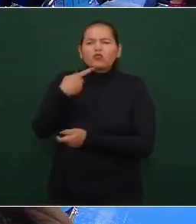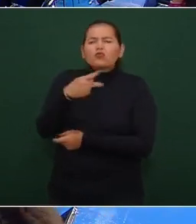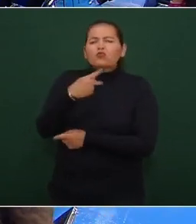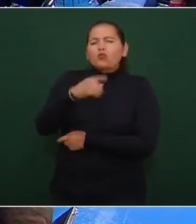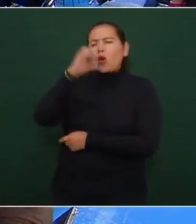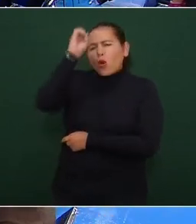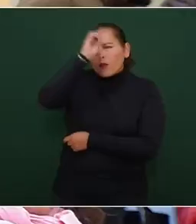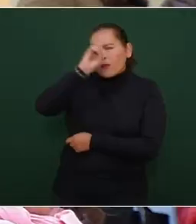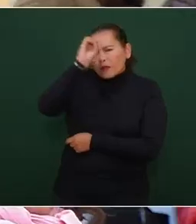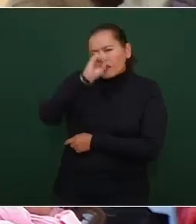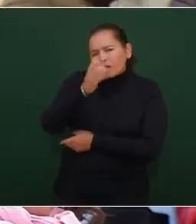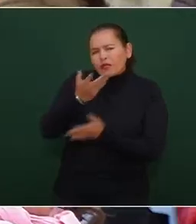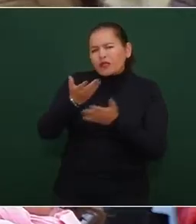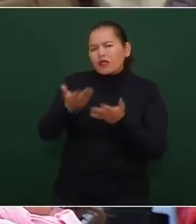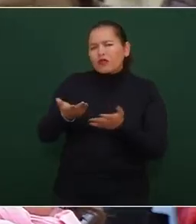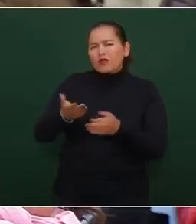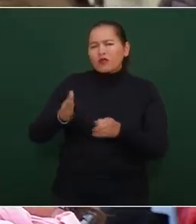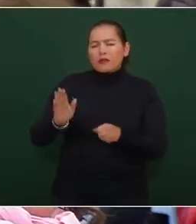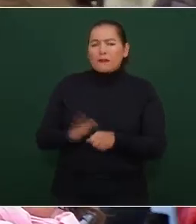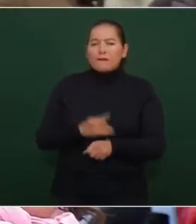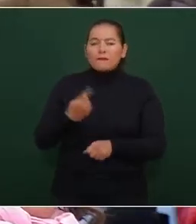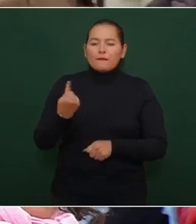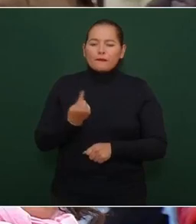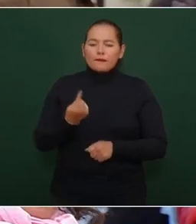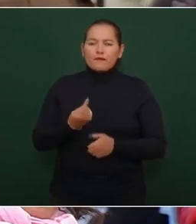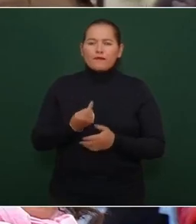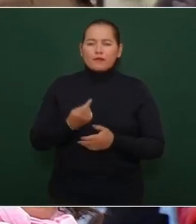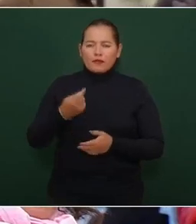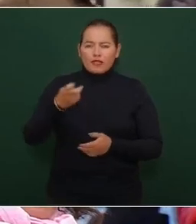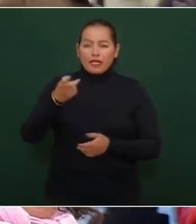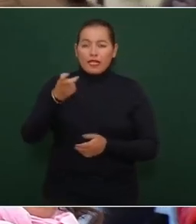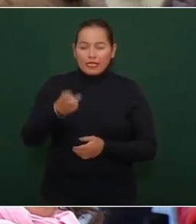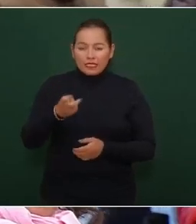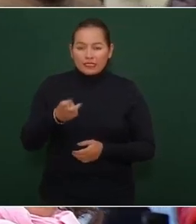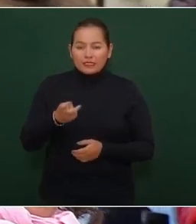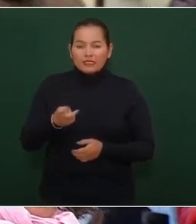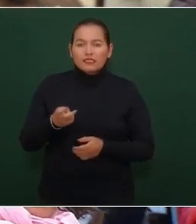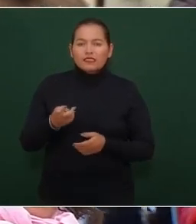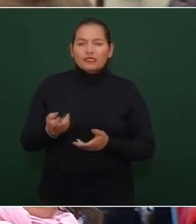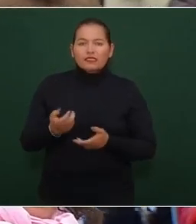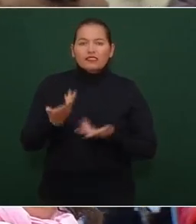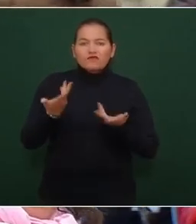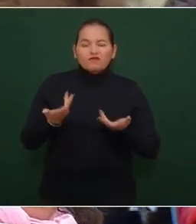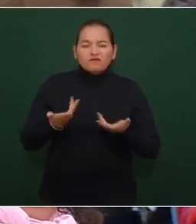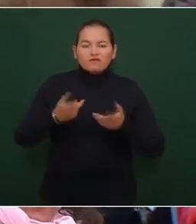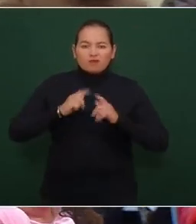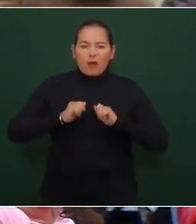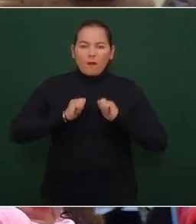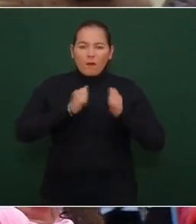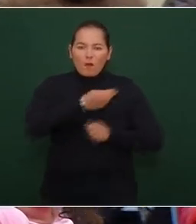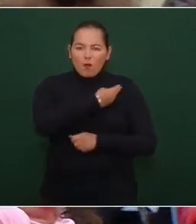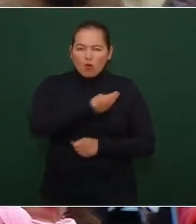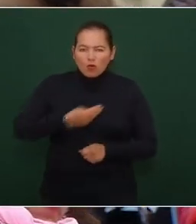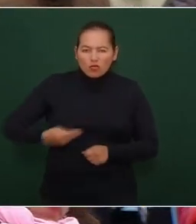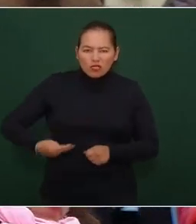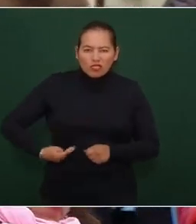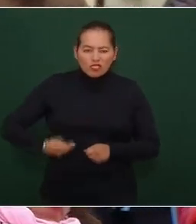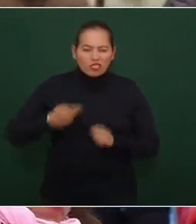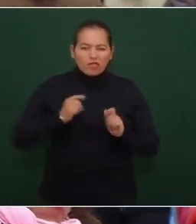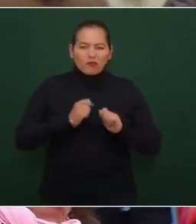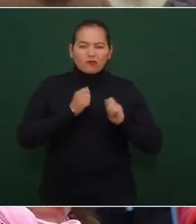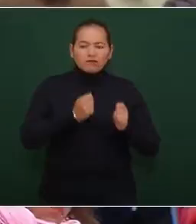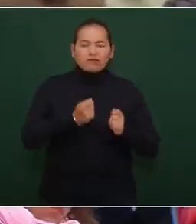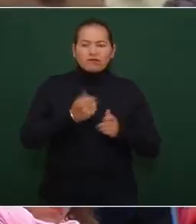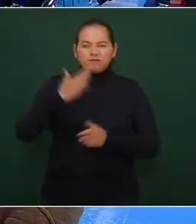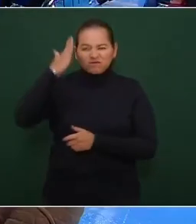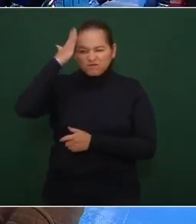porque este fortalecimiento que está dando algunos cacicazgos en varios municipios está generando o